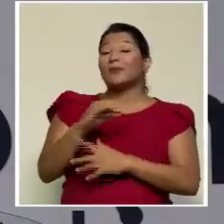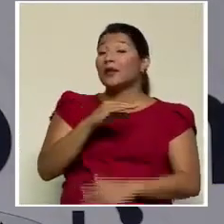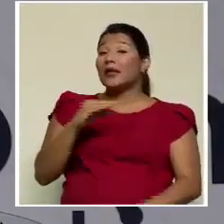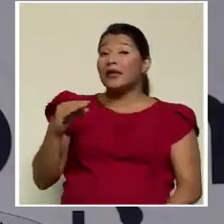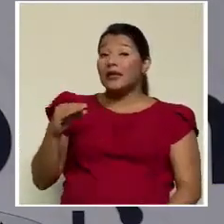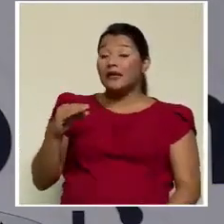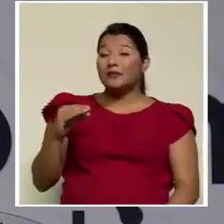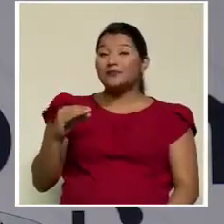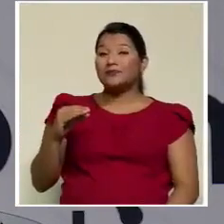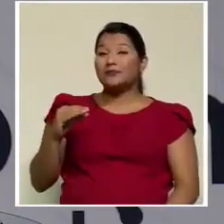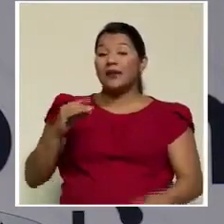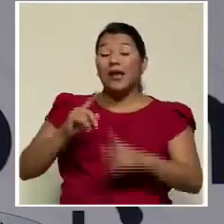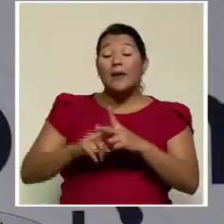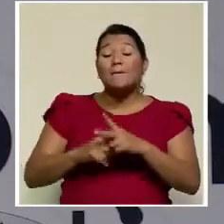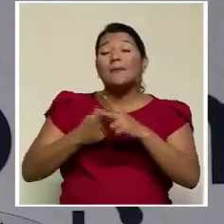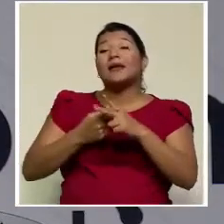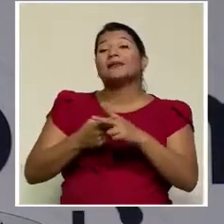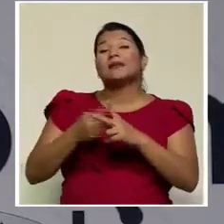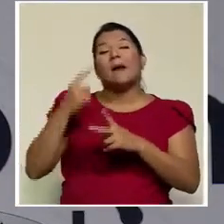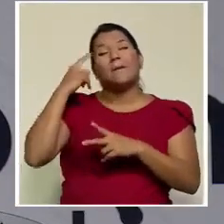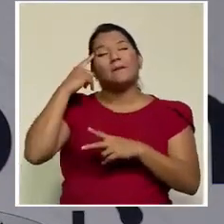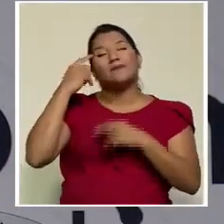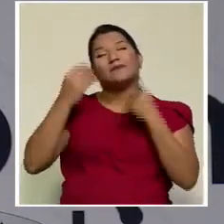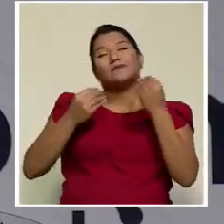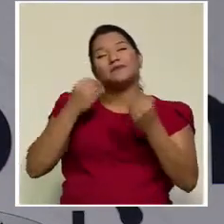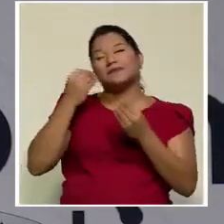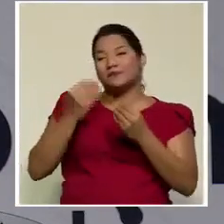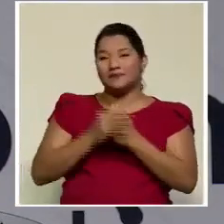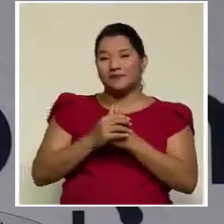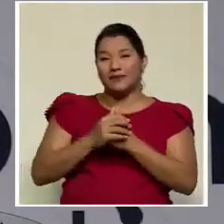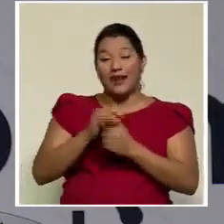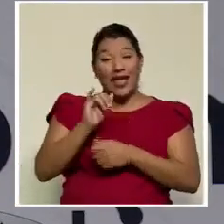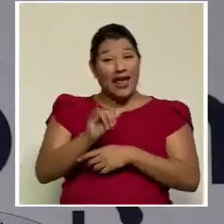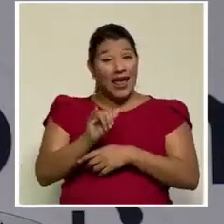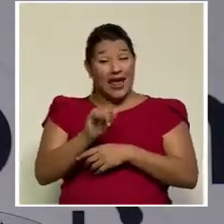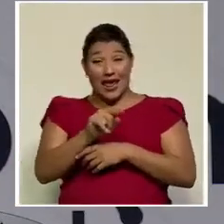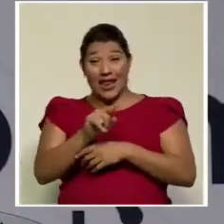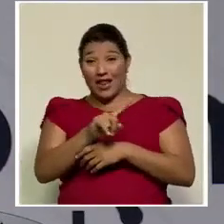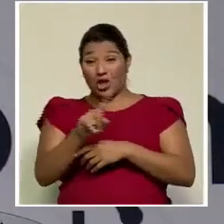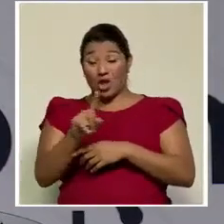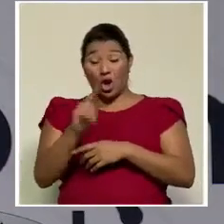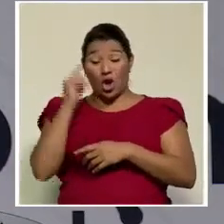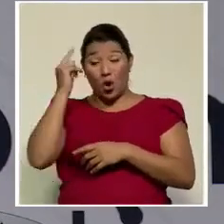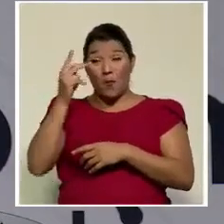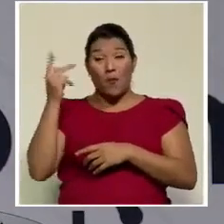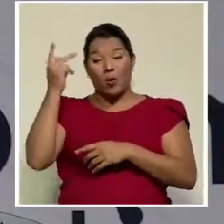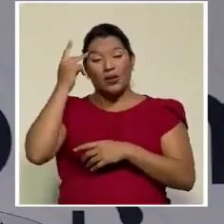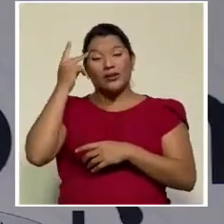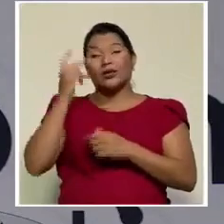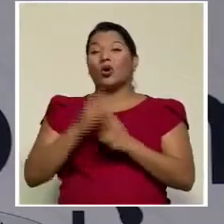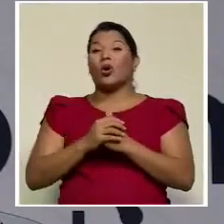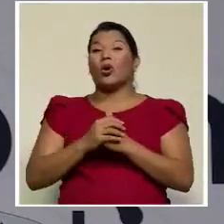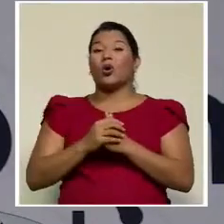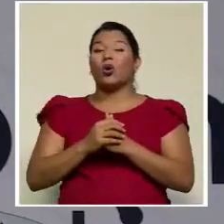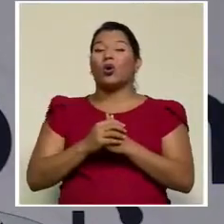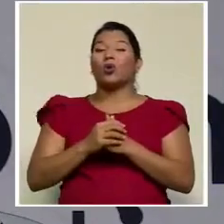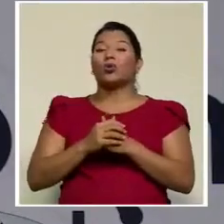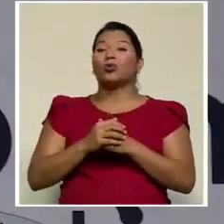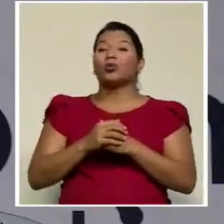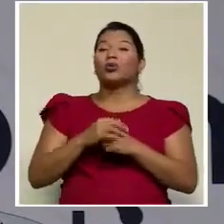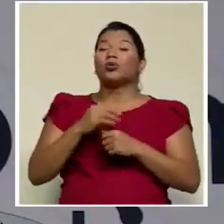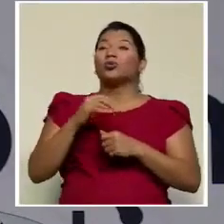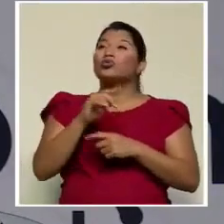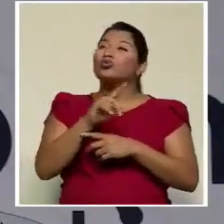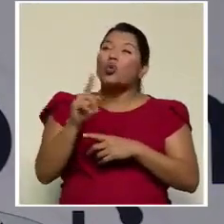empieza uno a pensar, este no es un político, no solamente es, digamos, no es la epítome del político